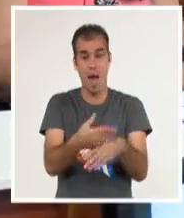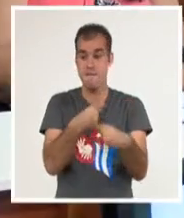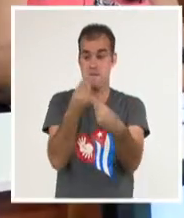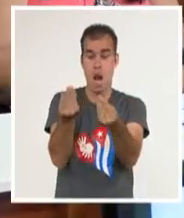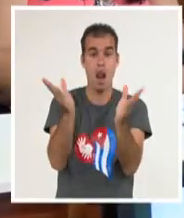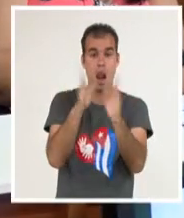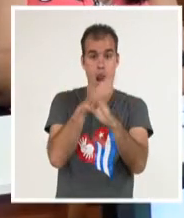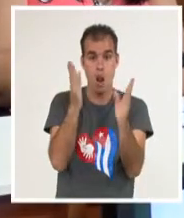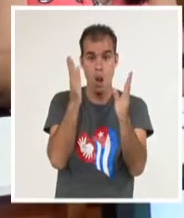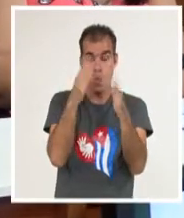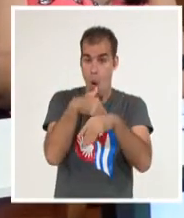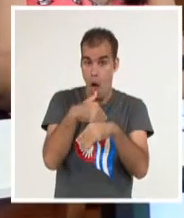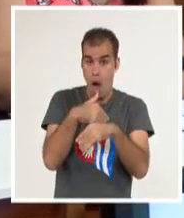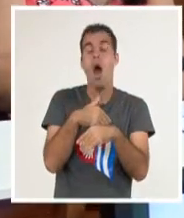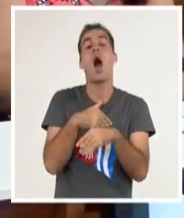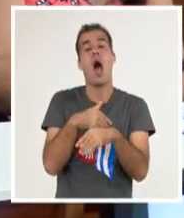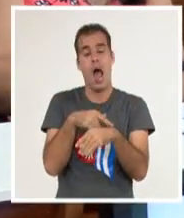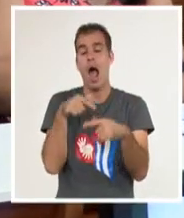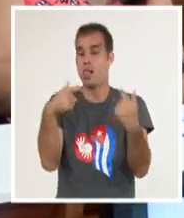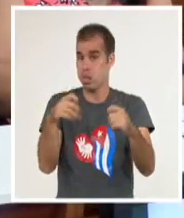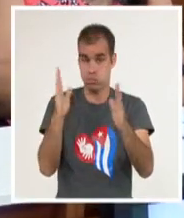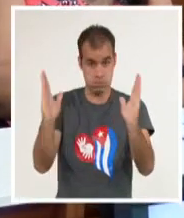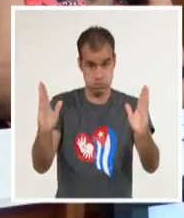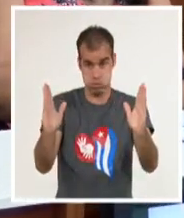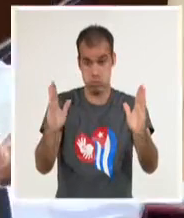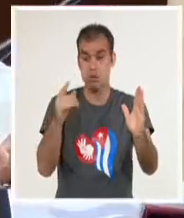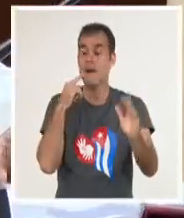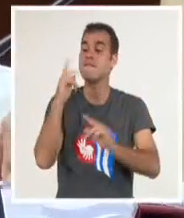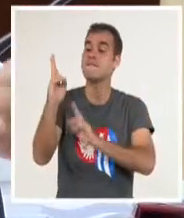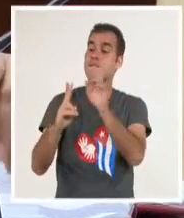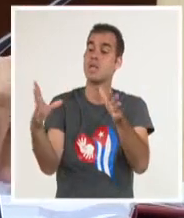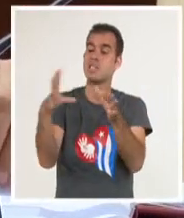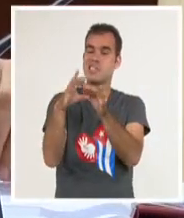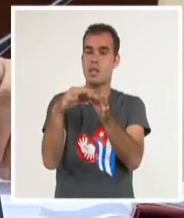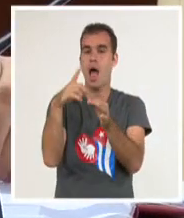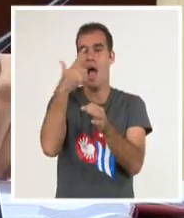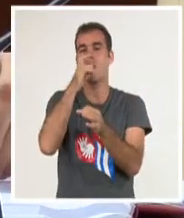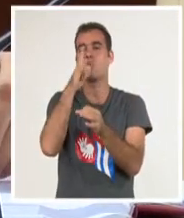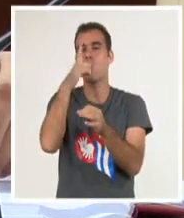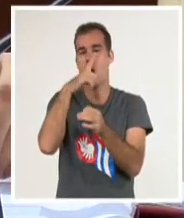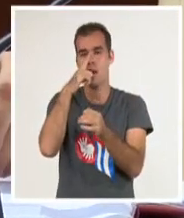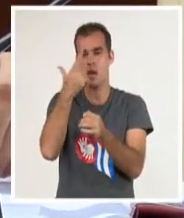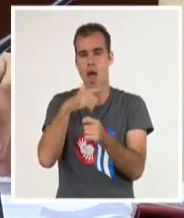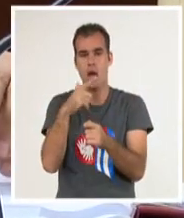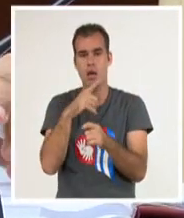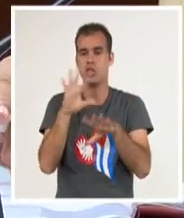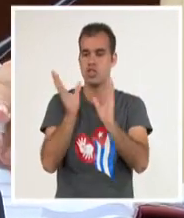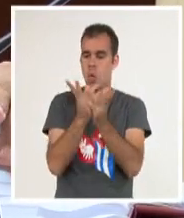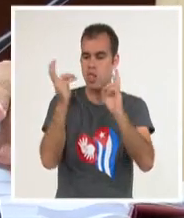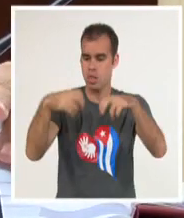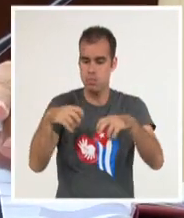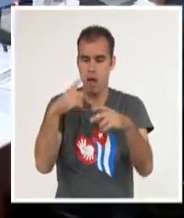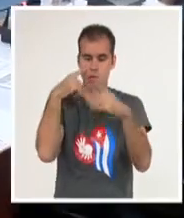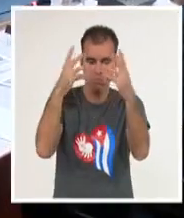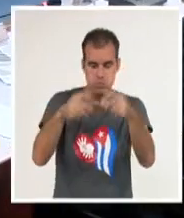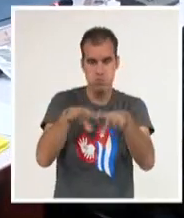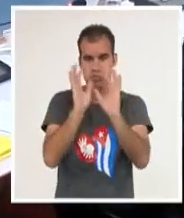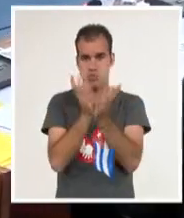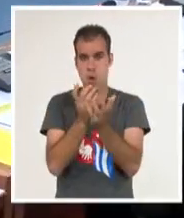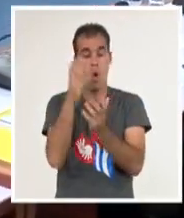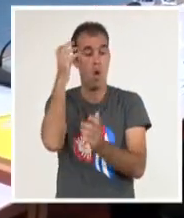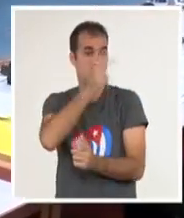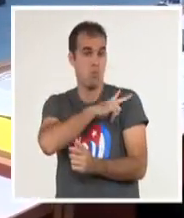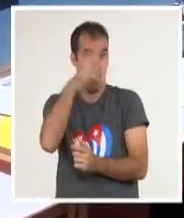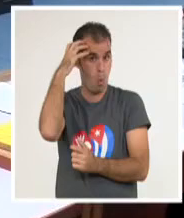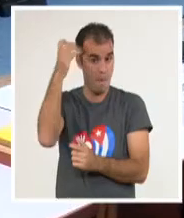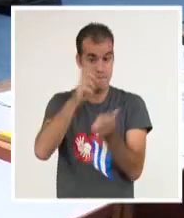transitarias simplificar de conjunto con la aduana los procesos de recepción y despacho, así como buscar alianzas en los gobiernos provinciales